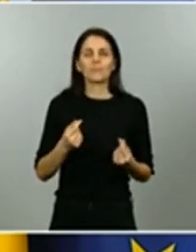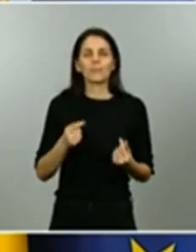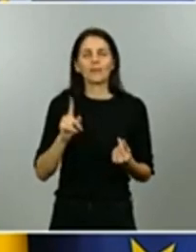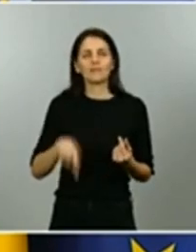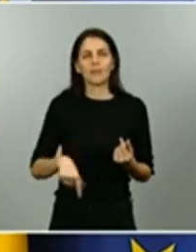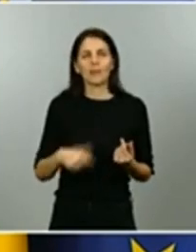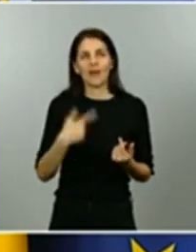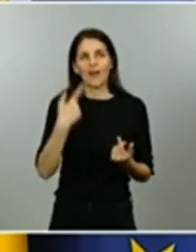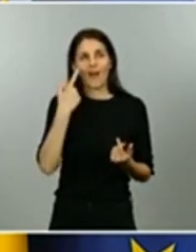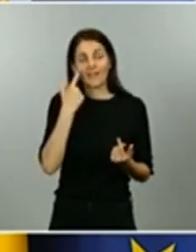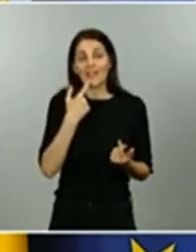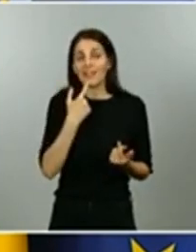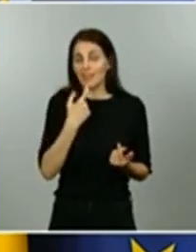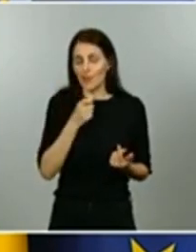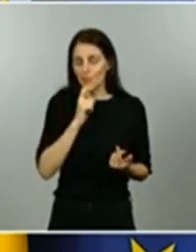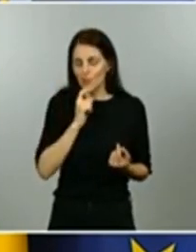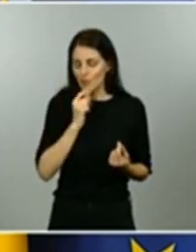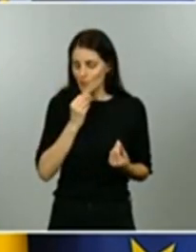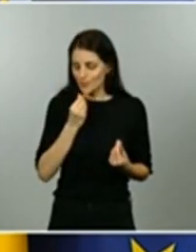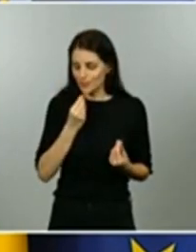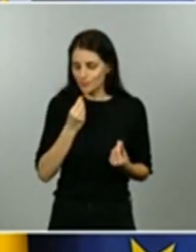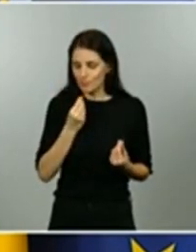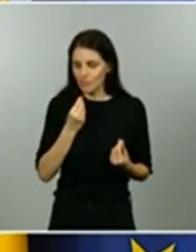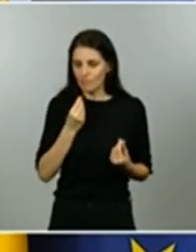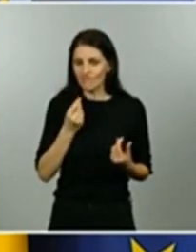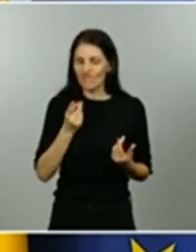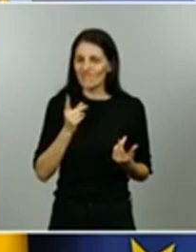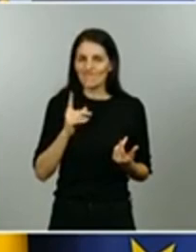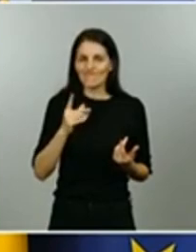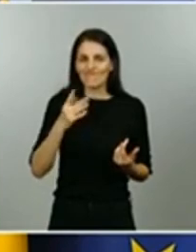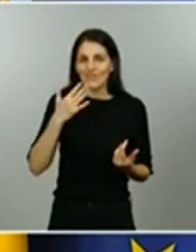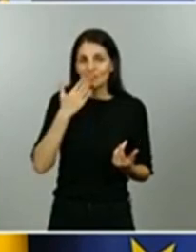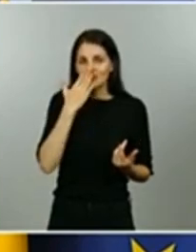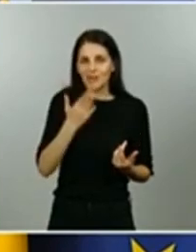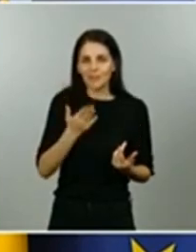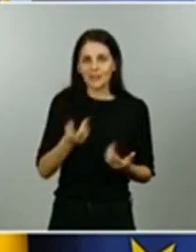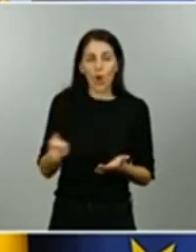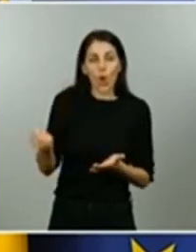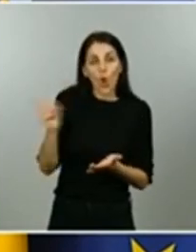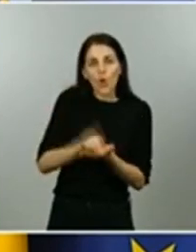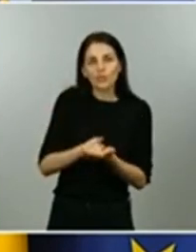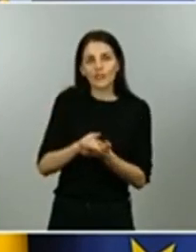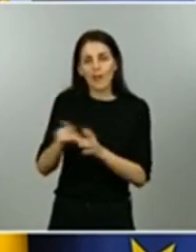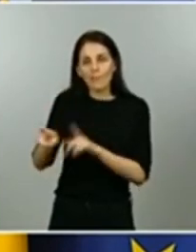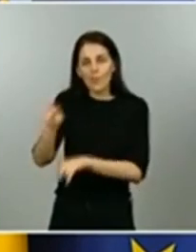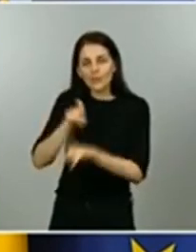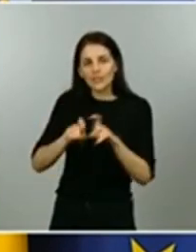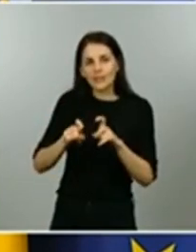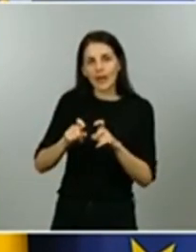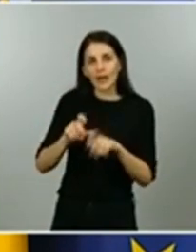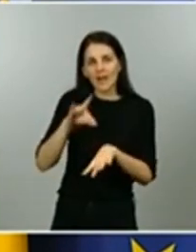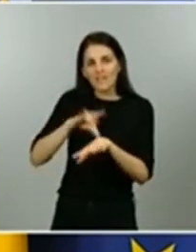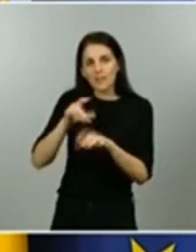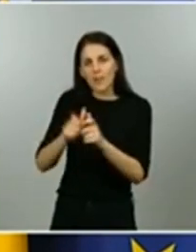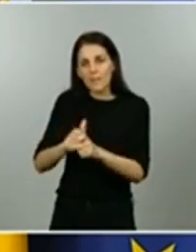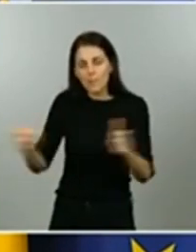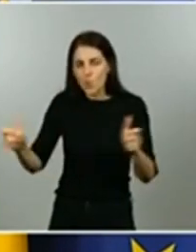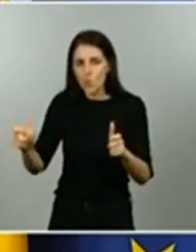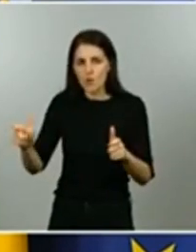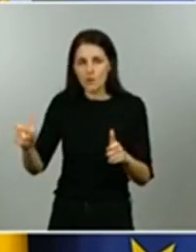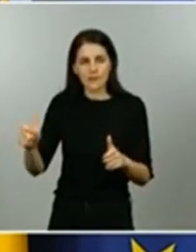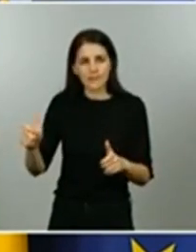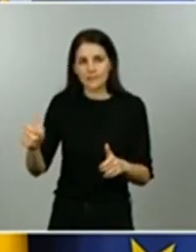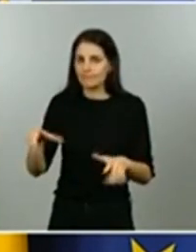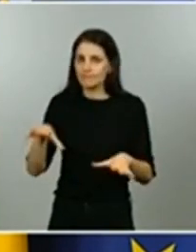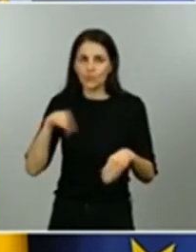no sería una cosa aceptable por parte de la sociedad el que por comportarnos mal todos a un colectivo